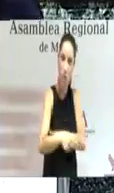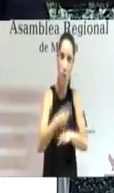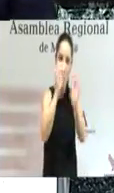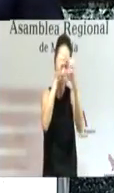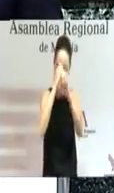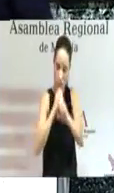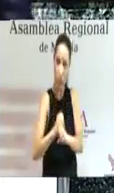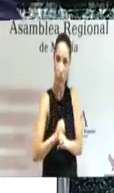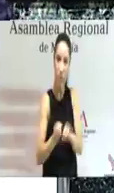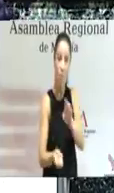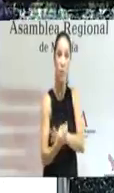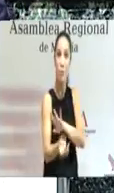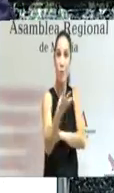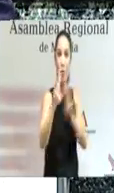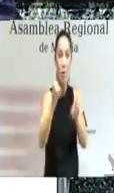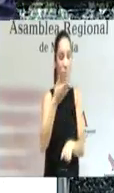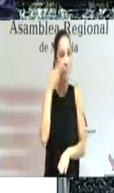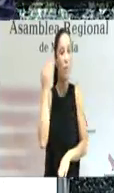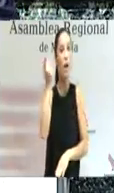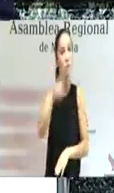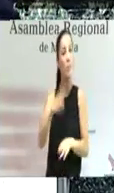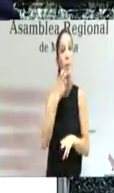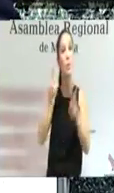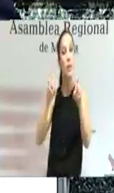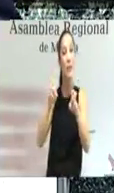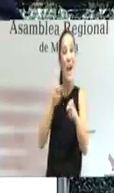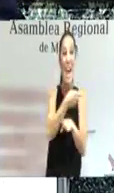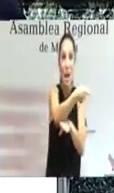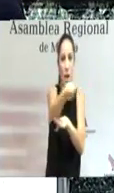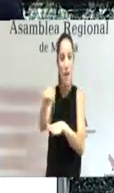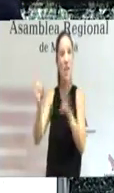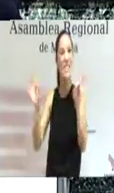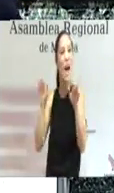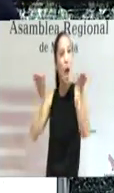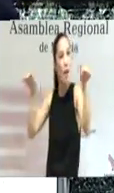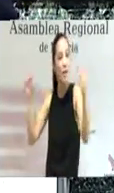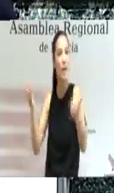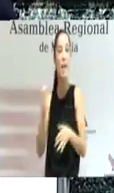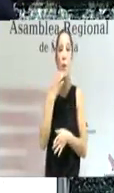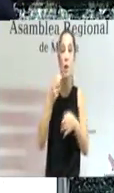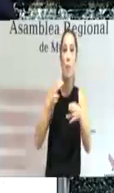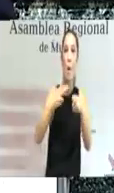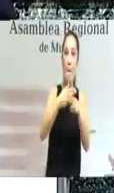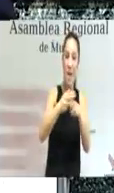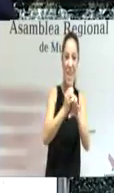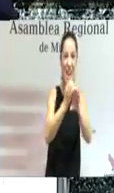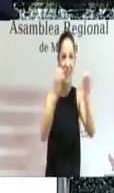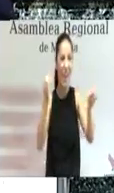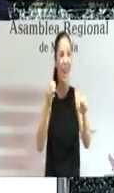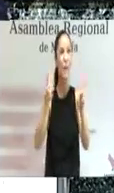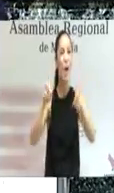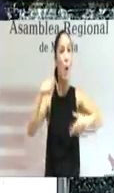de cada tecnología avanzada de riego desarrollada en alcantarillas de cada caja de madera de chopo fabricada en Moratalla